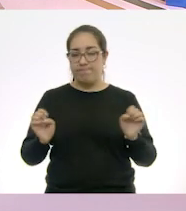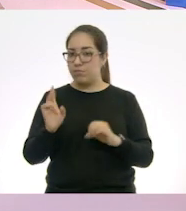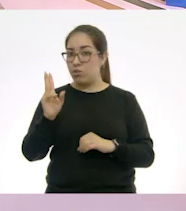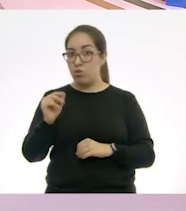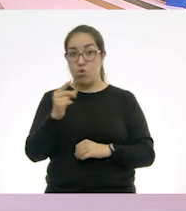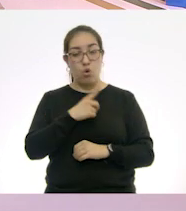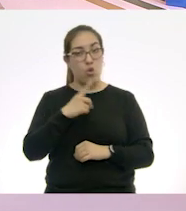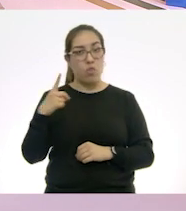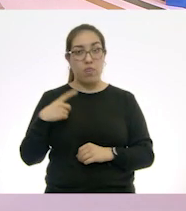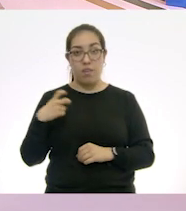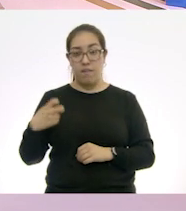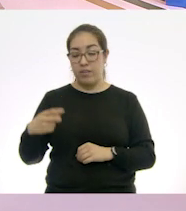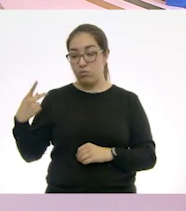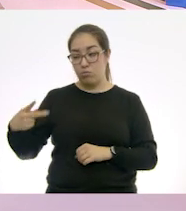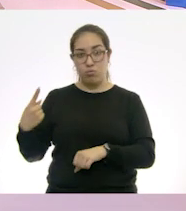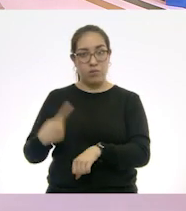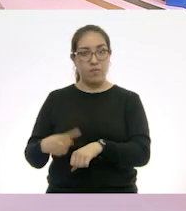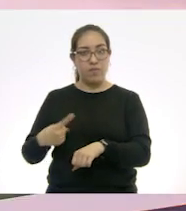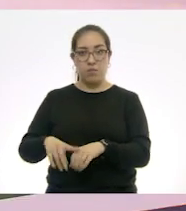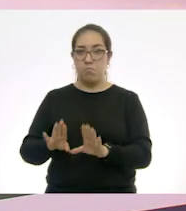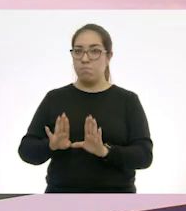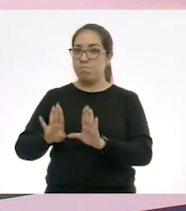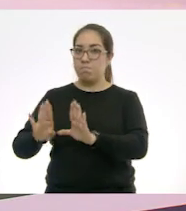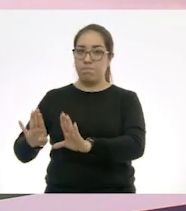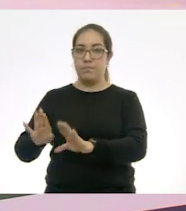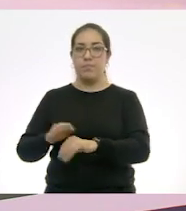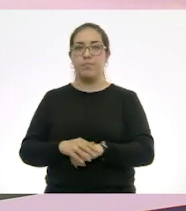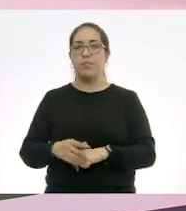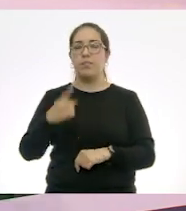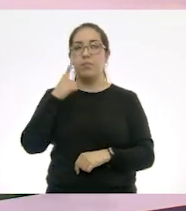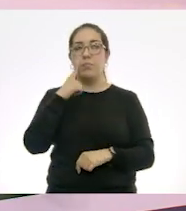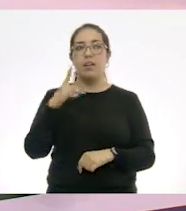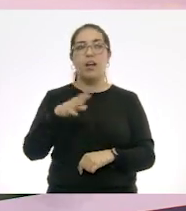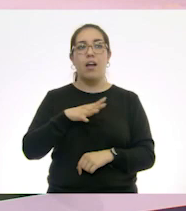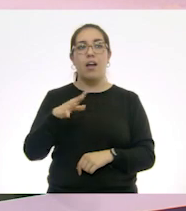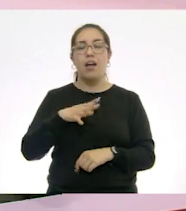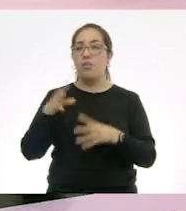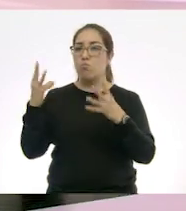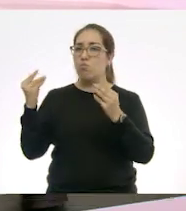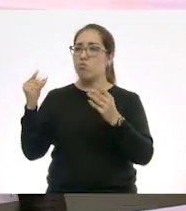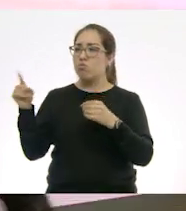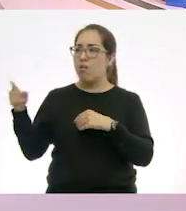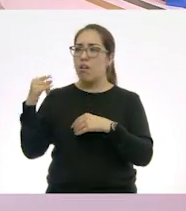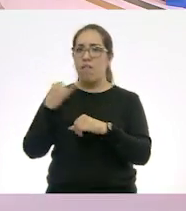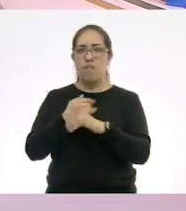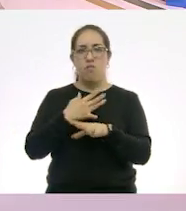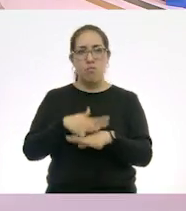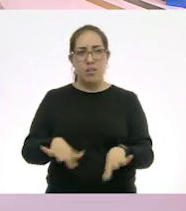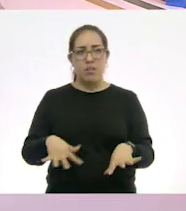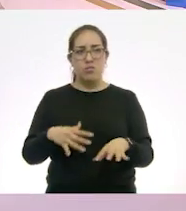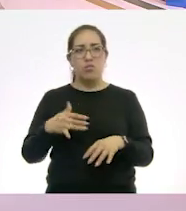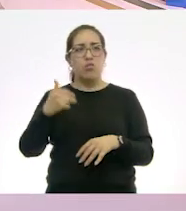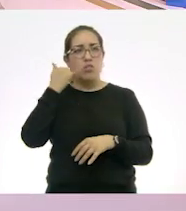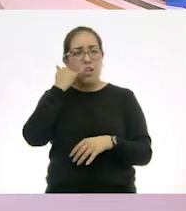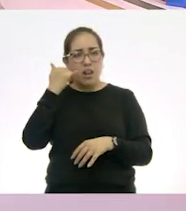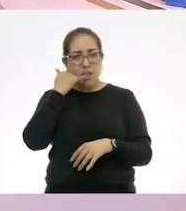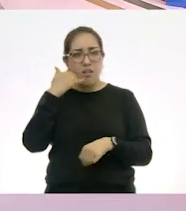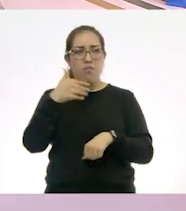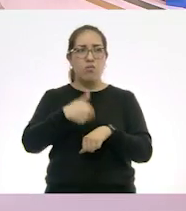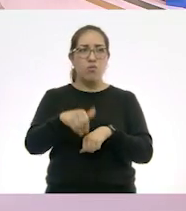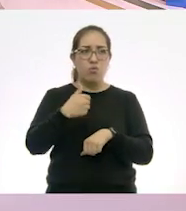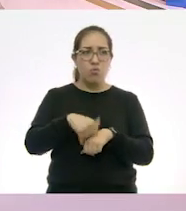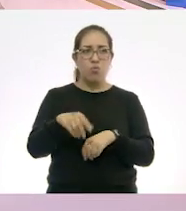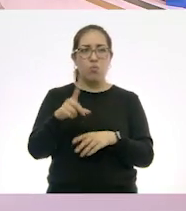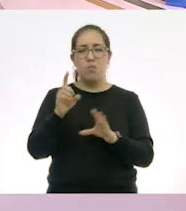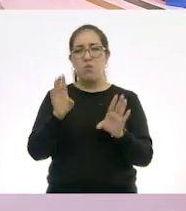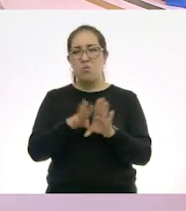desechos de la persona enferma. Y mira, aquí viene hasta el teléfono, dirección a donde tú puedes